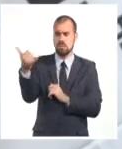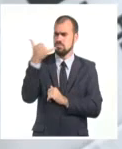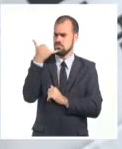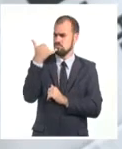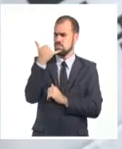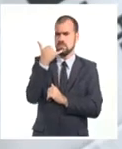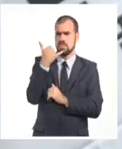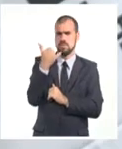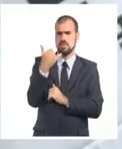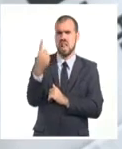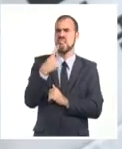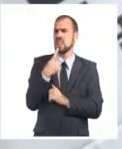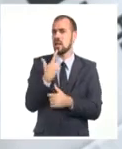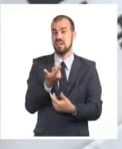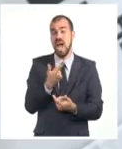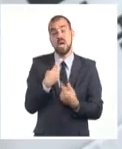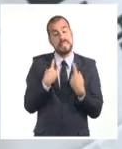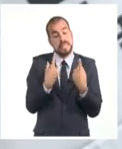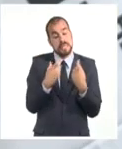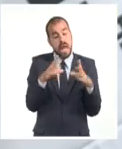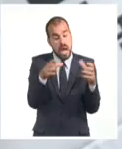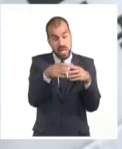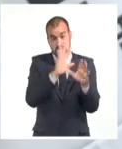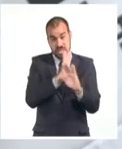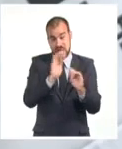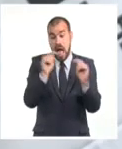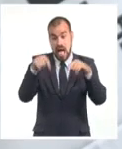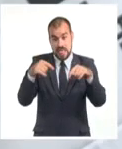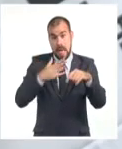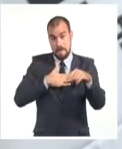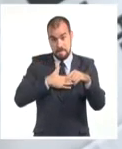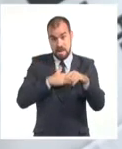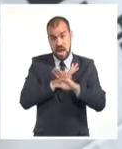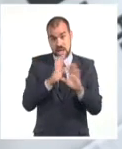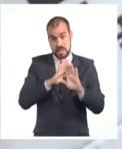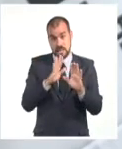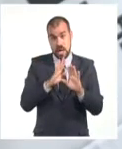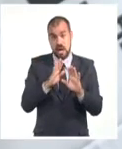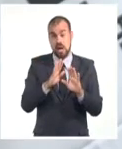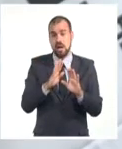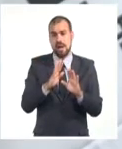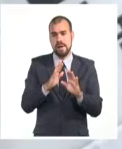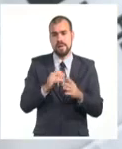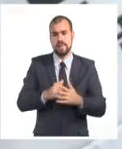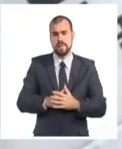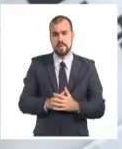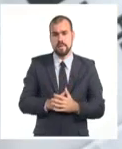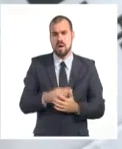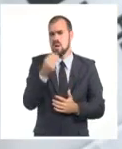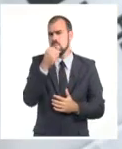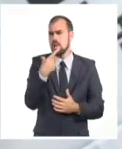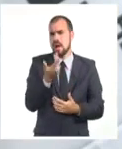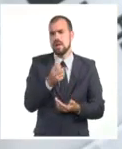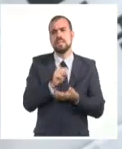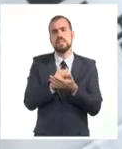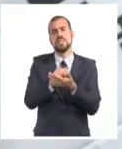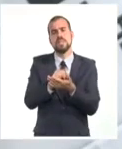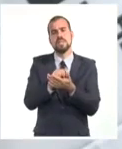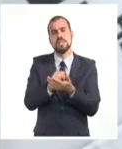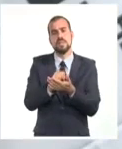voy a necesitar que el equipo que ya está aquí, que ya te está esperando, que está instalado, le preste un servicio a